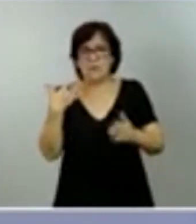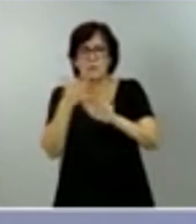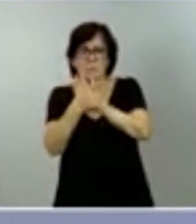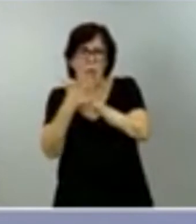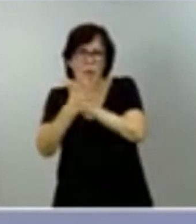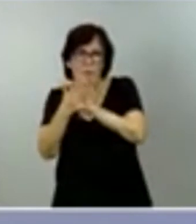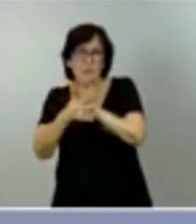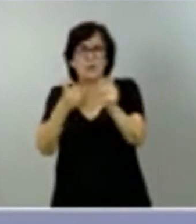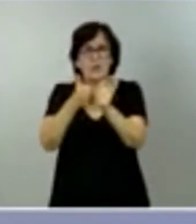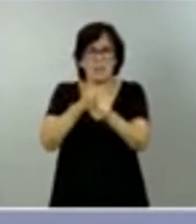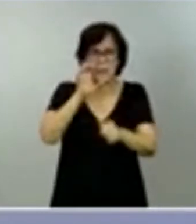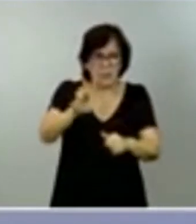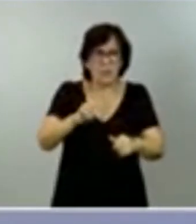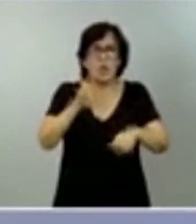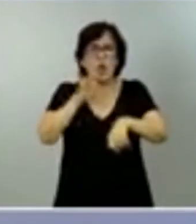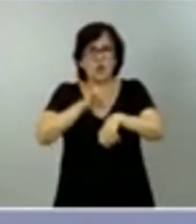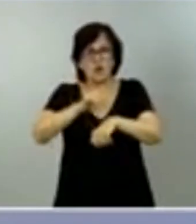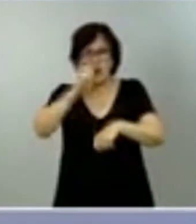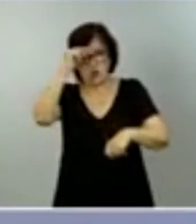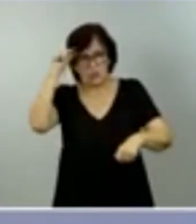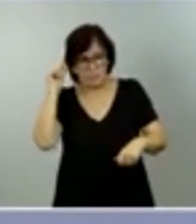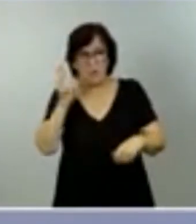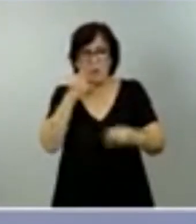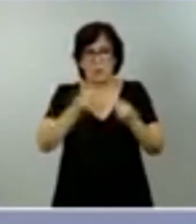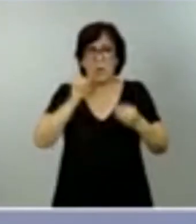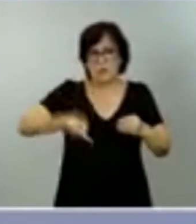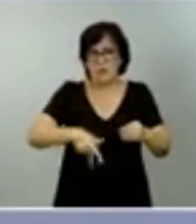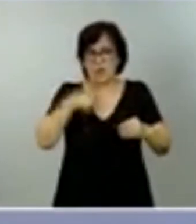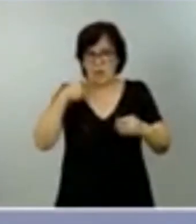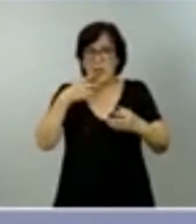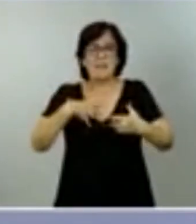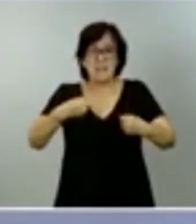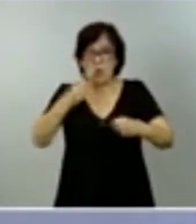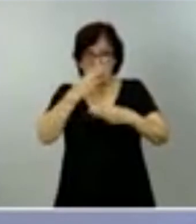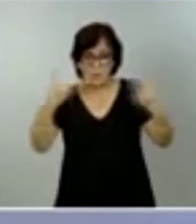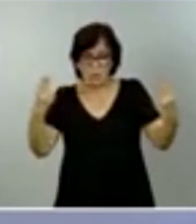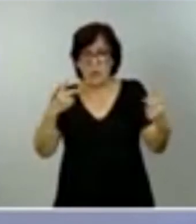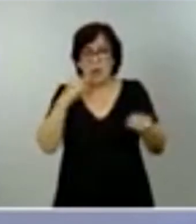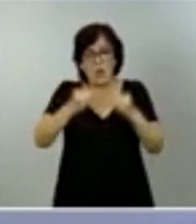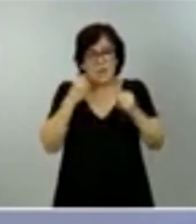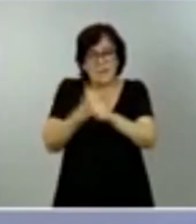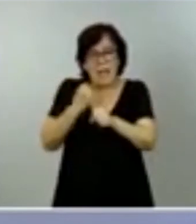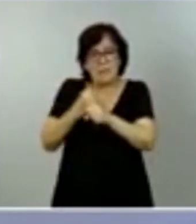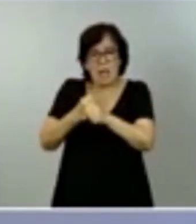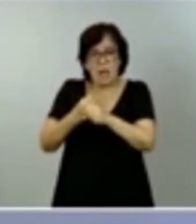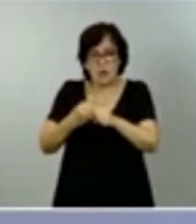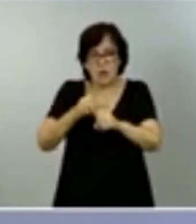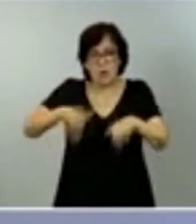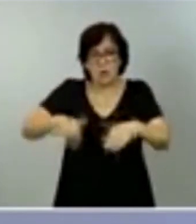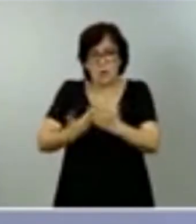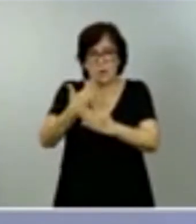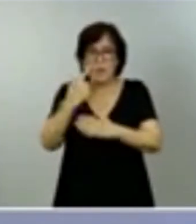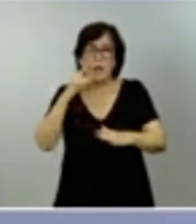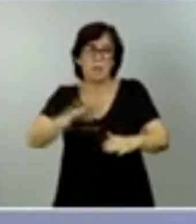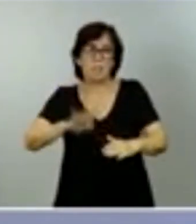Secretaría de Estado, con el doctor Simón, con la Secretaría de Salud Pública y lo que se ha venido trabajando en últimos días, hace parecer que sea muy